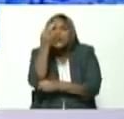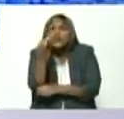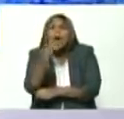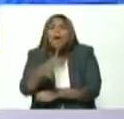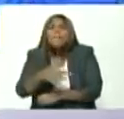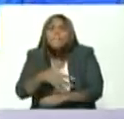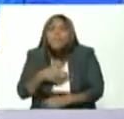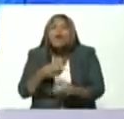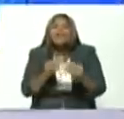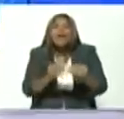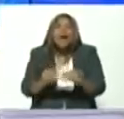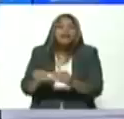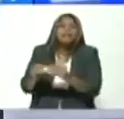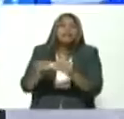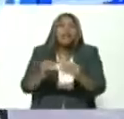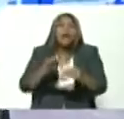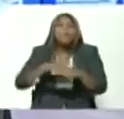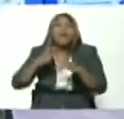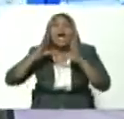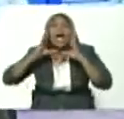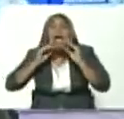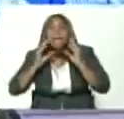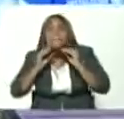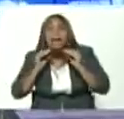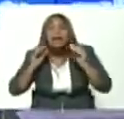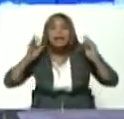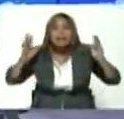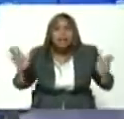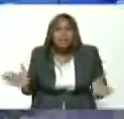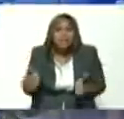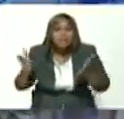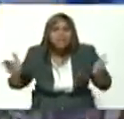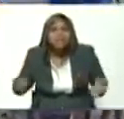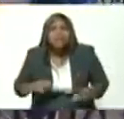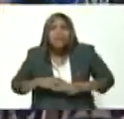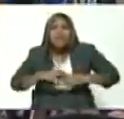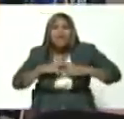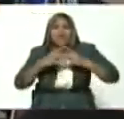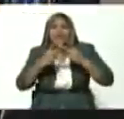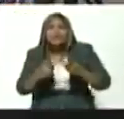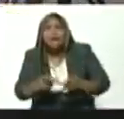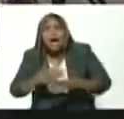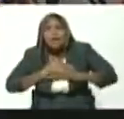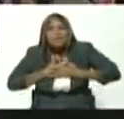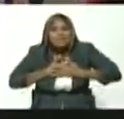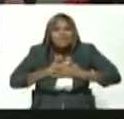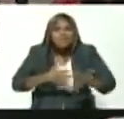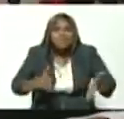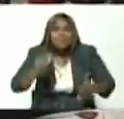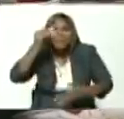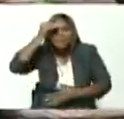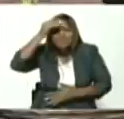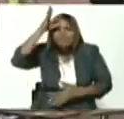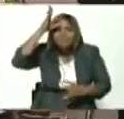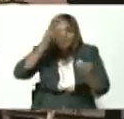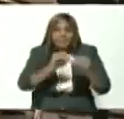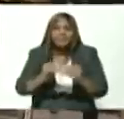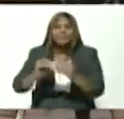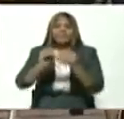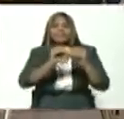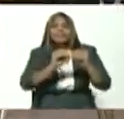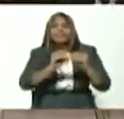con su conocimiento con su empuje su voluntad de trabajo con su capacidad de creación hacer